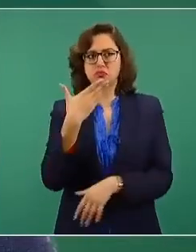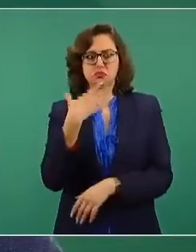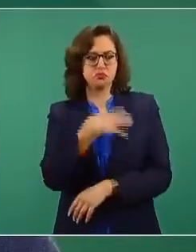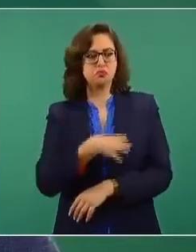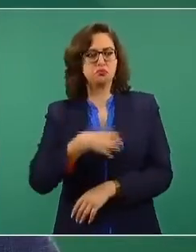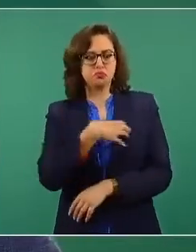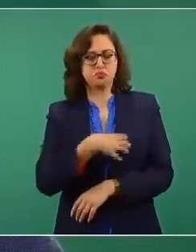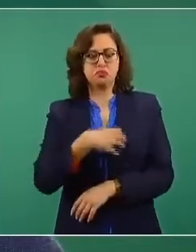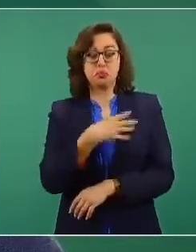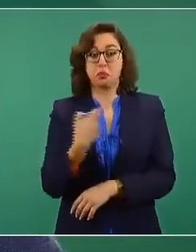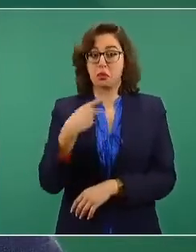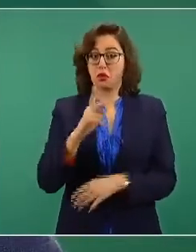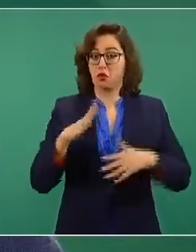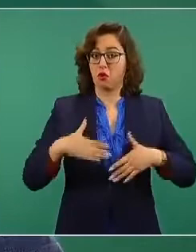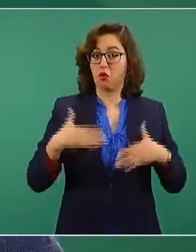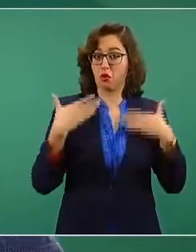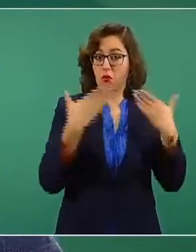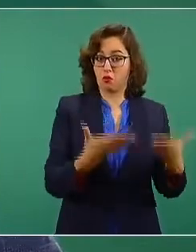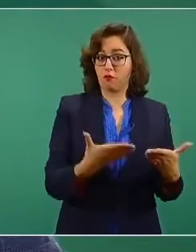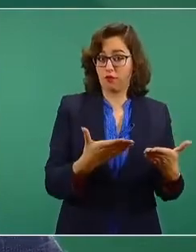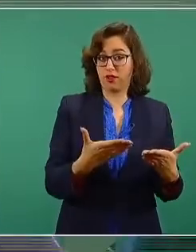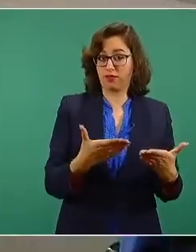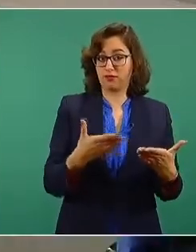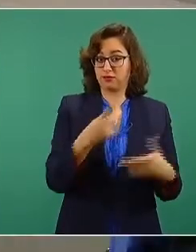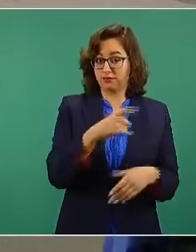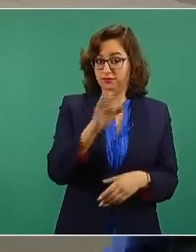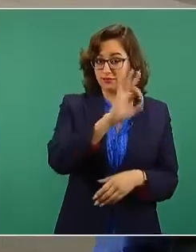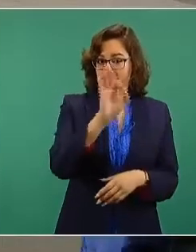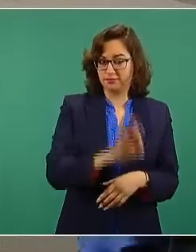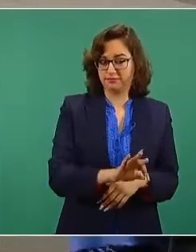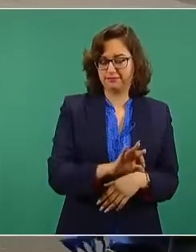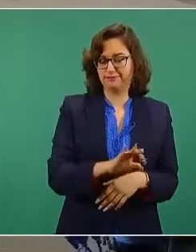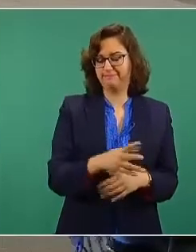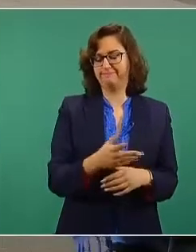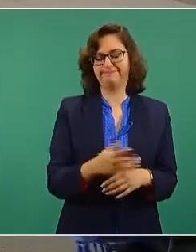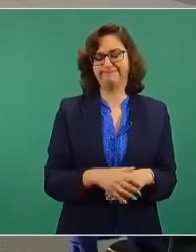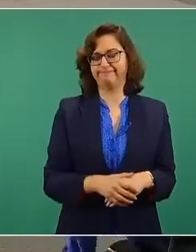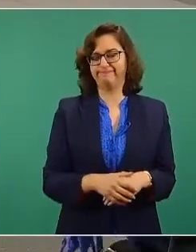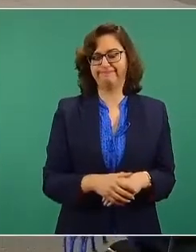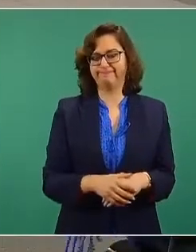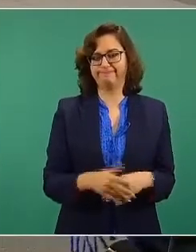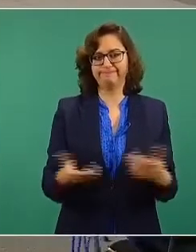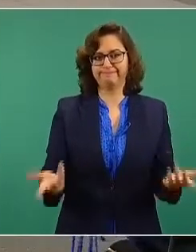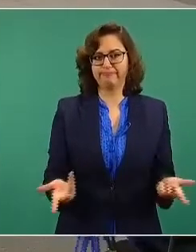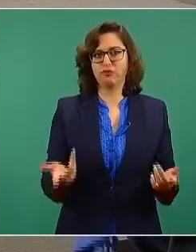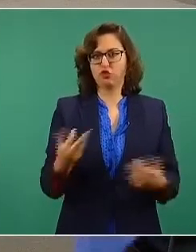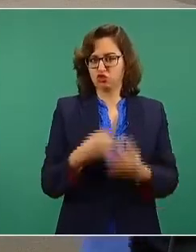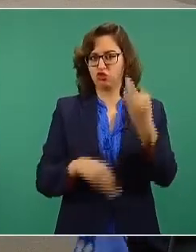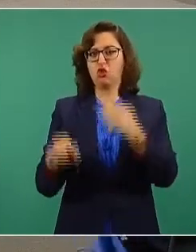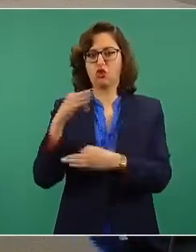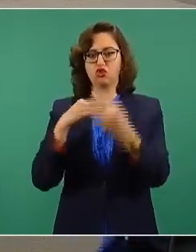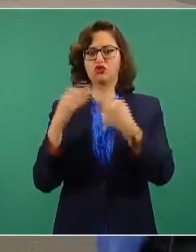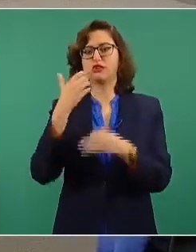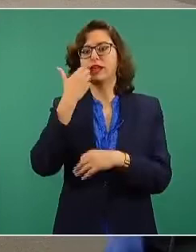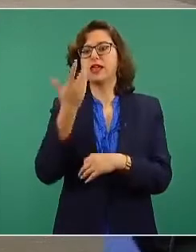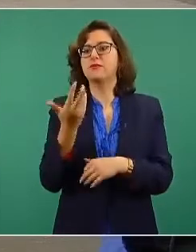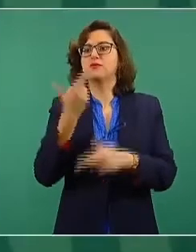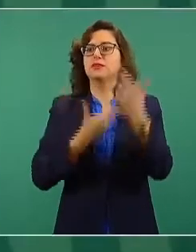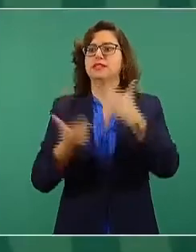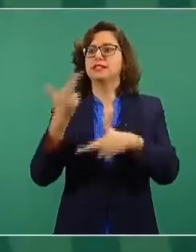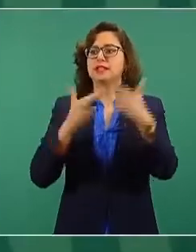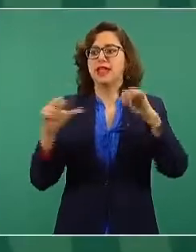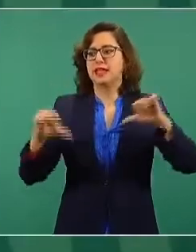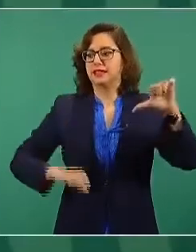Volver a la nueva normalidad, como lo dije hace unos días, es lo que todos queremos. Recuperarse de la